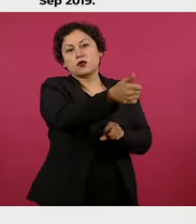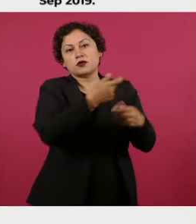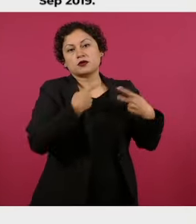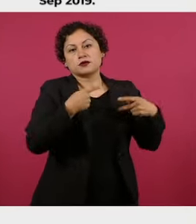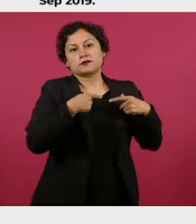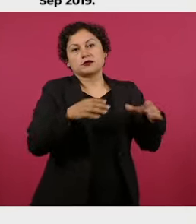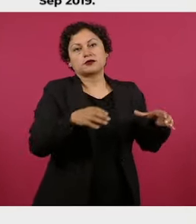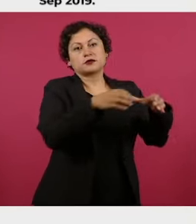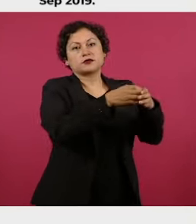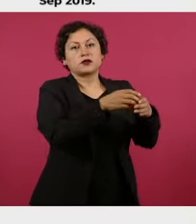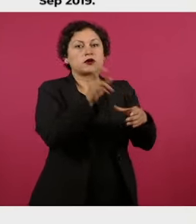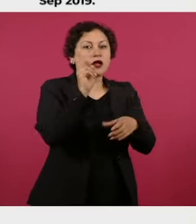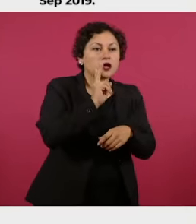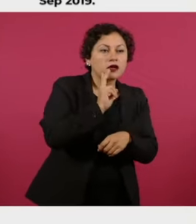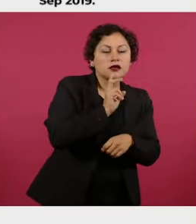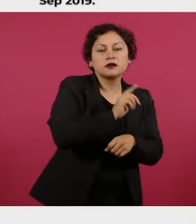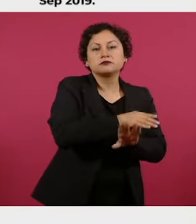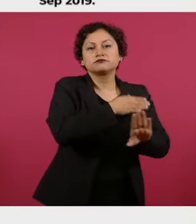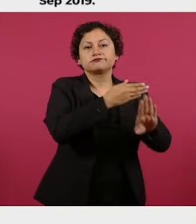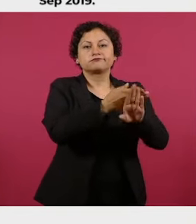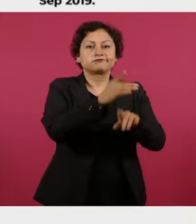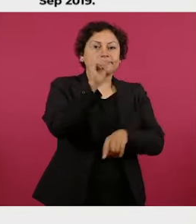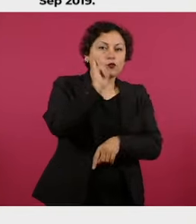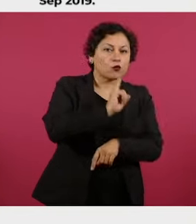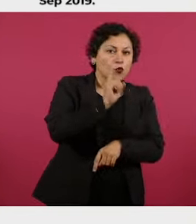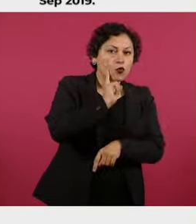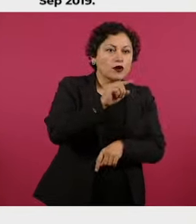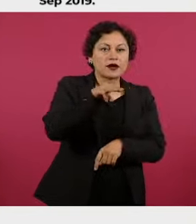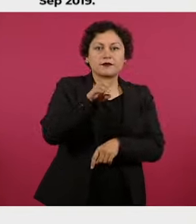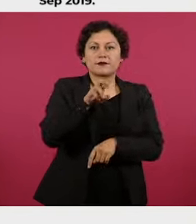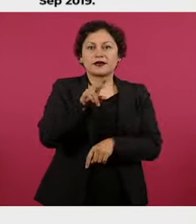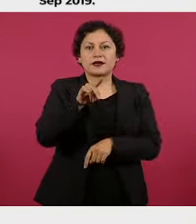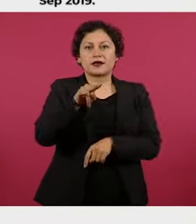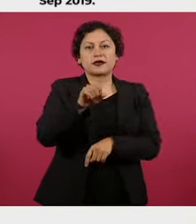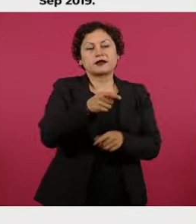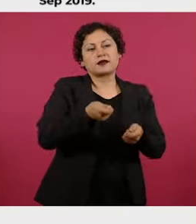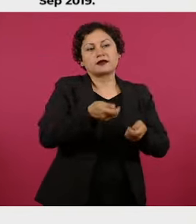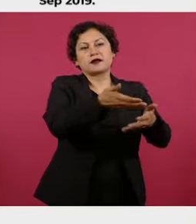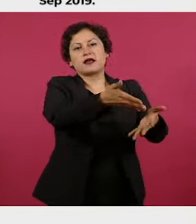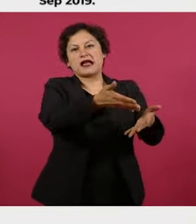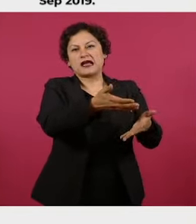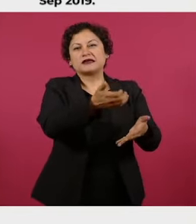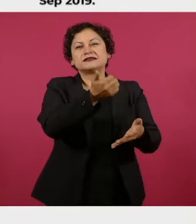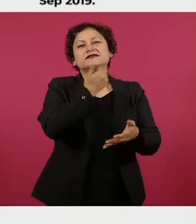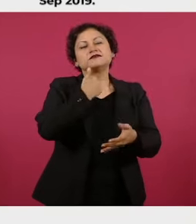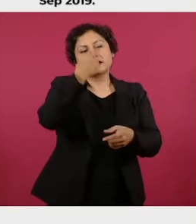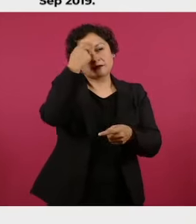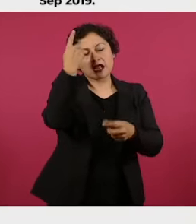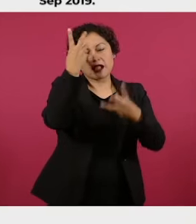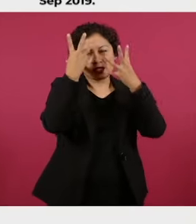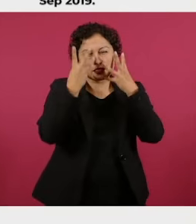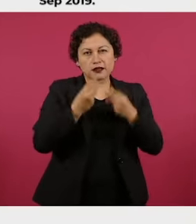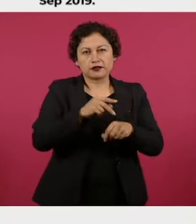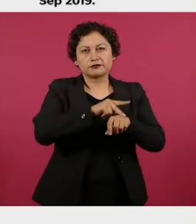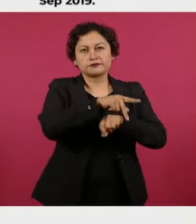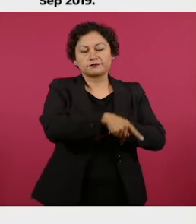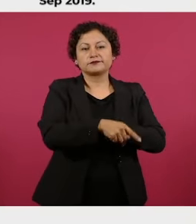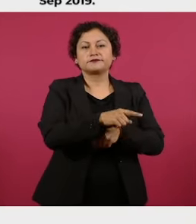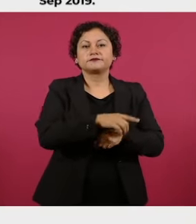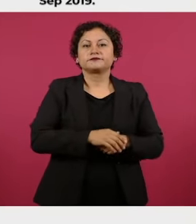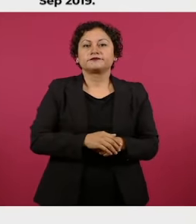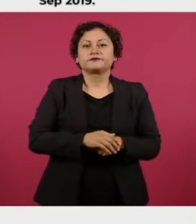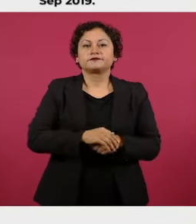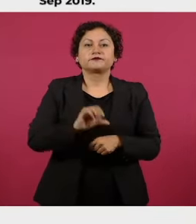de feminicidio de María Elena, que fue agredida con ácido el 9 de septiembre del 19. El juez